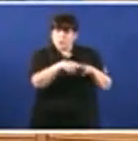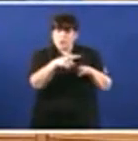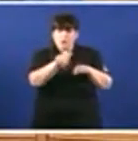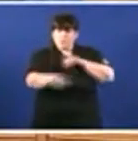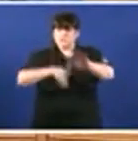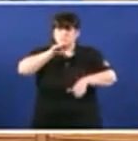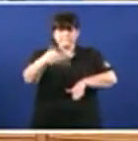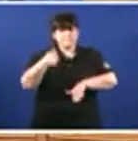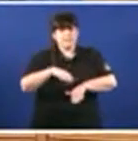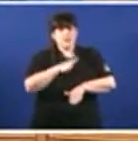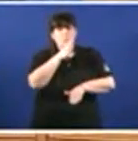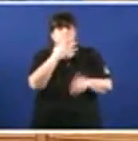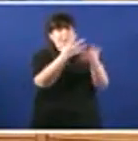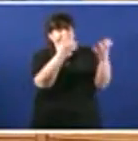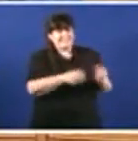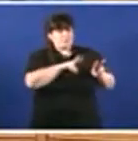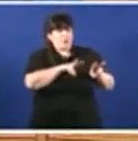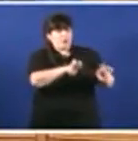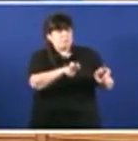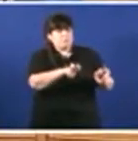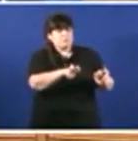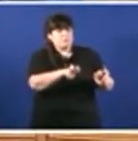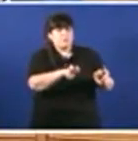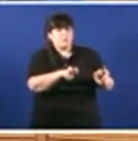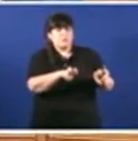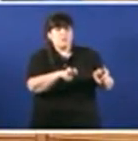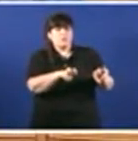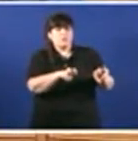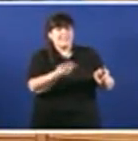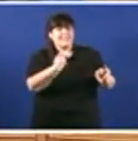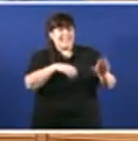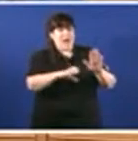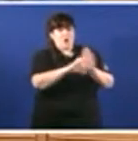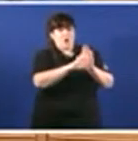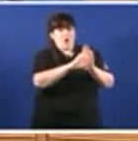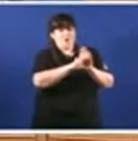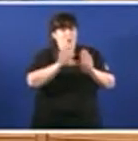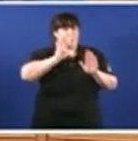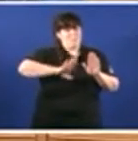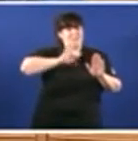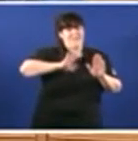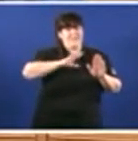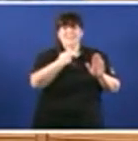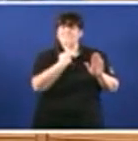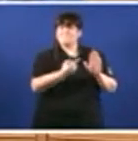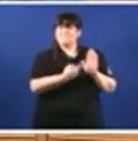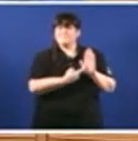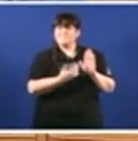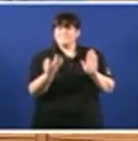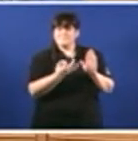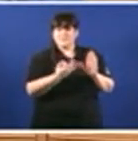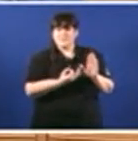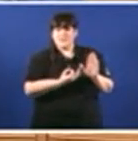inicial se despenaliza por primeira vez esae do código penal a responsabilidade das mulleres